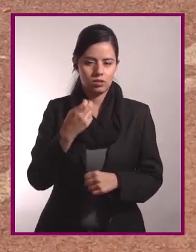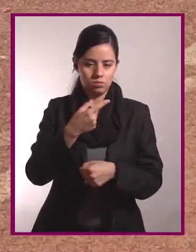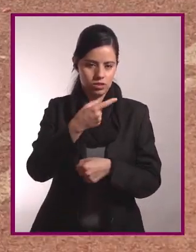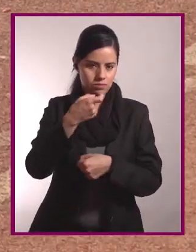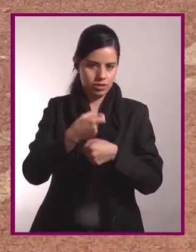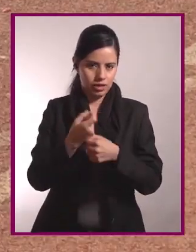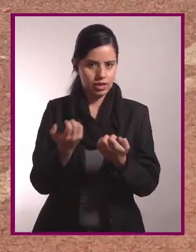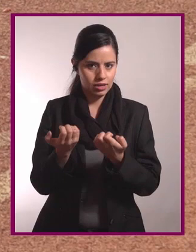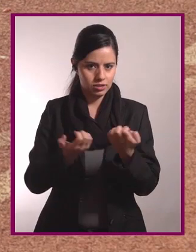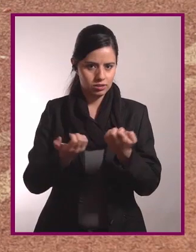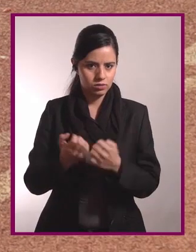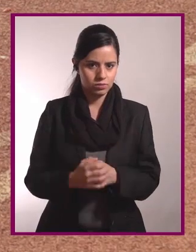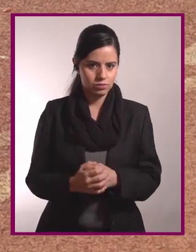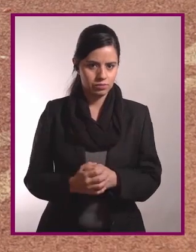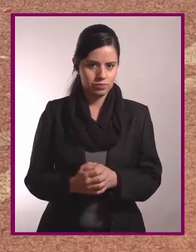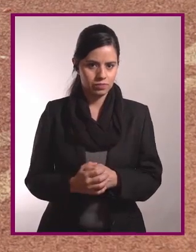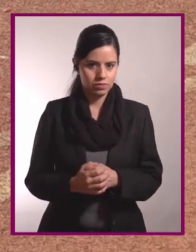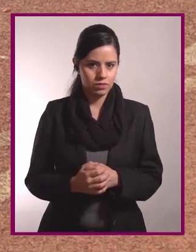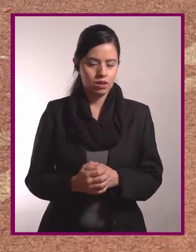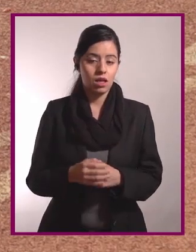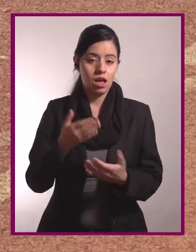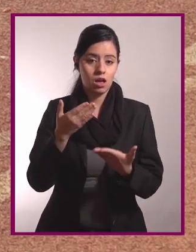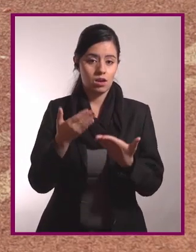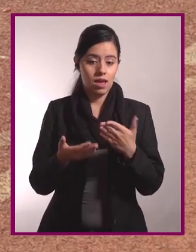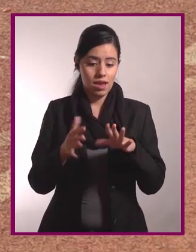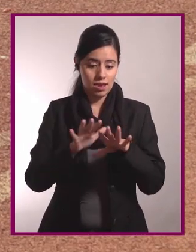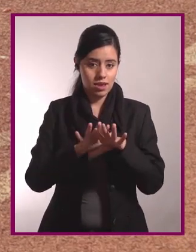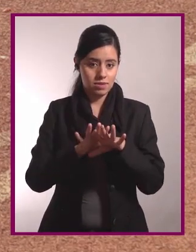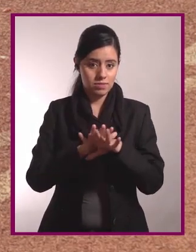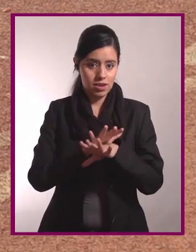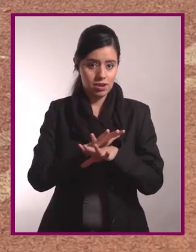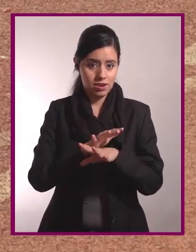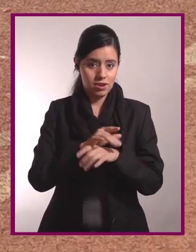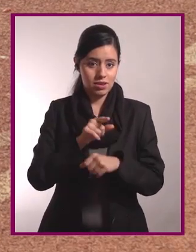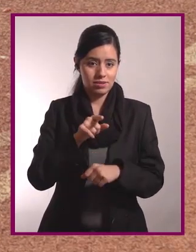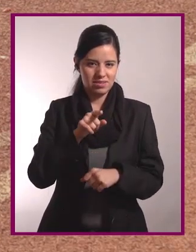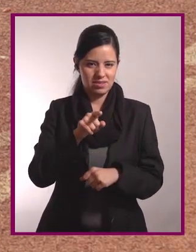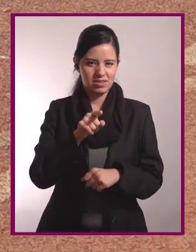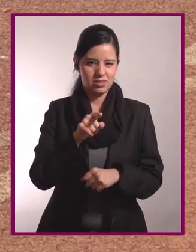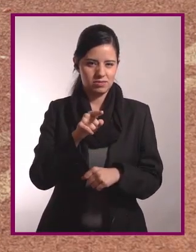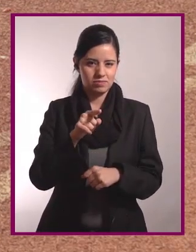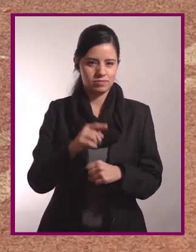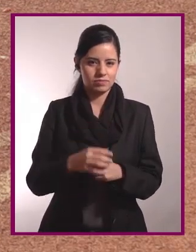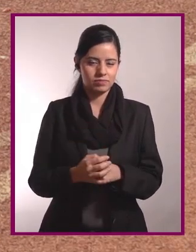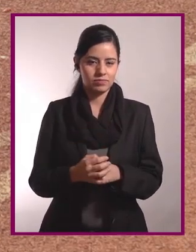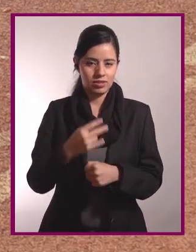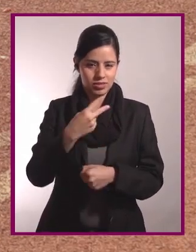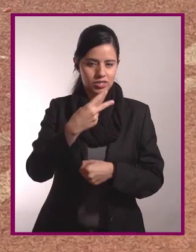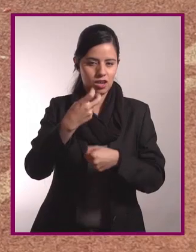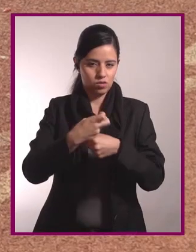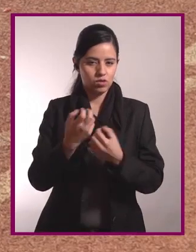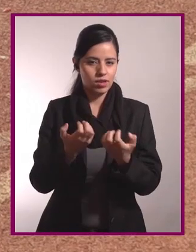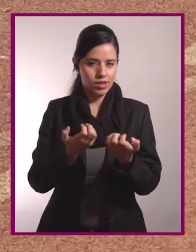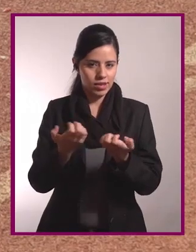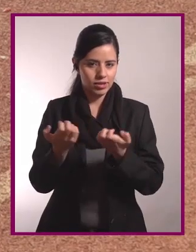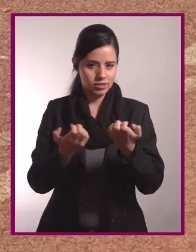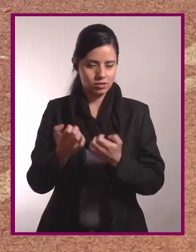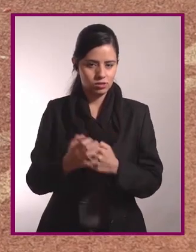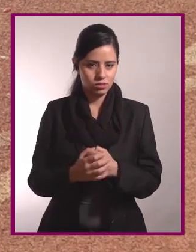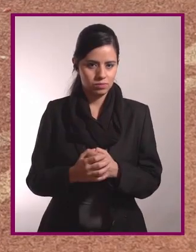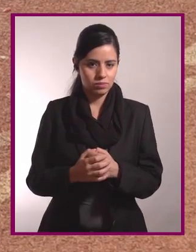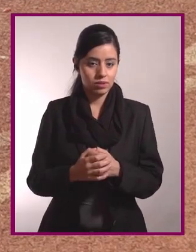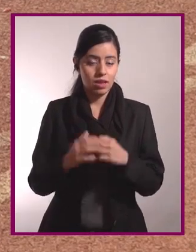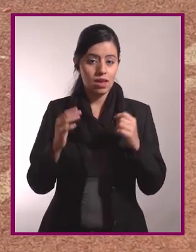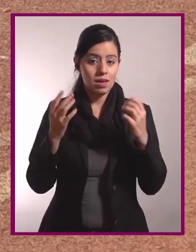el primer ejercicio. Cambiaríamos la posición de las piernas,